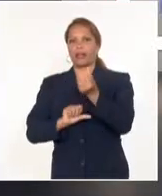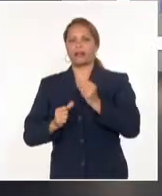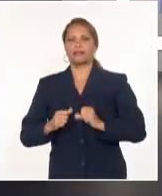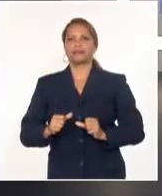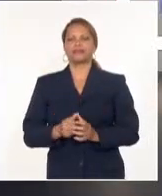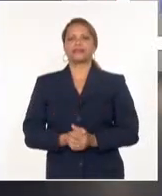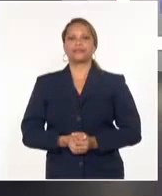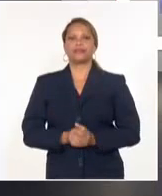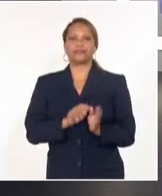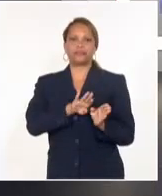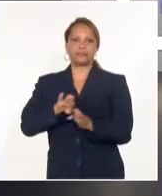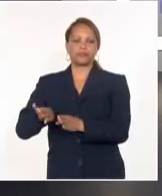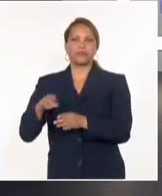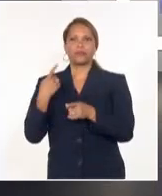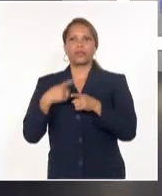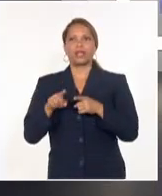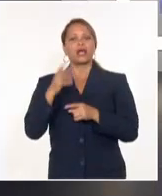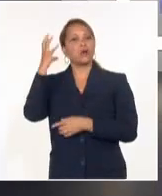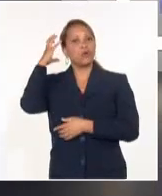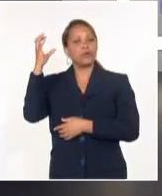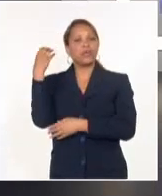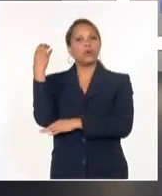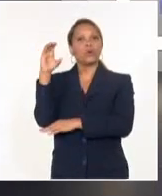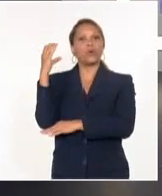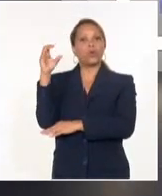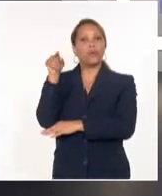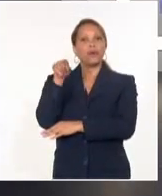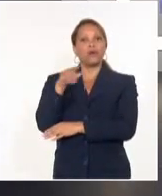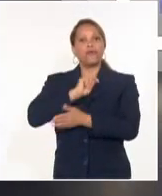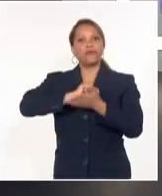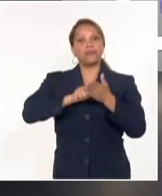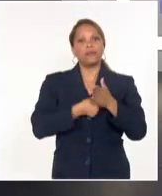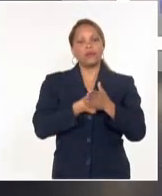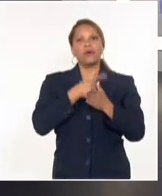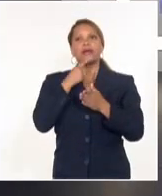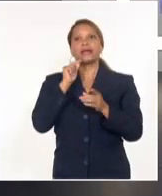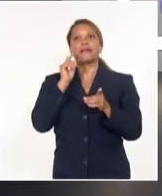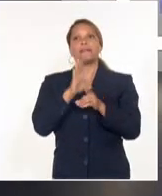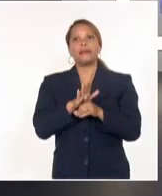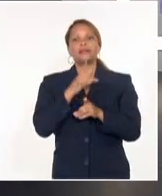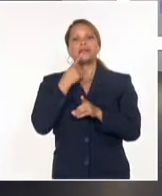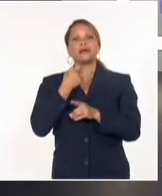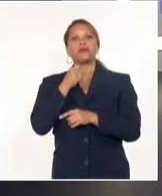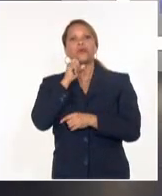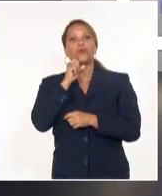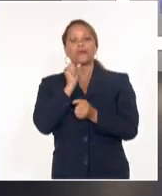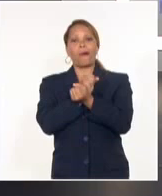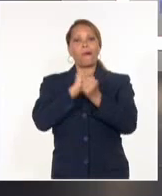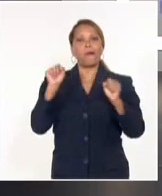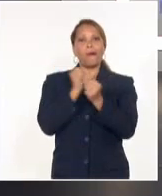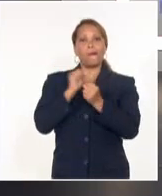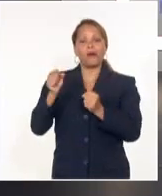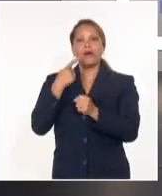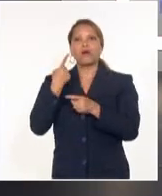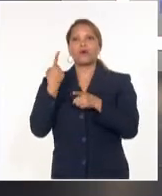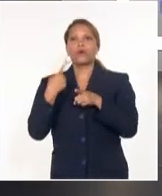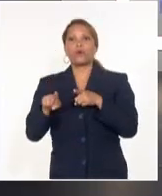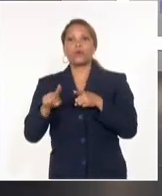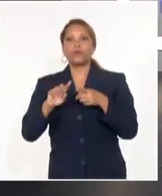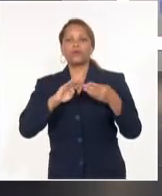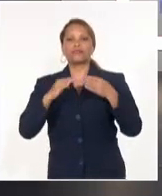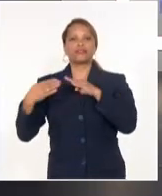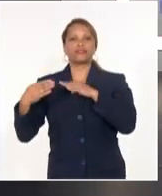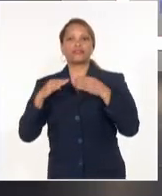Y cierro informándole que el gobierno de Colombia firmó hoy el decreto con el cual inicia un cese de fuego con el Estado Mayor Central, disidencia de las